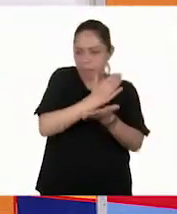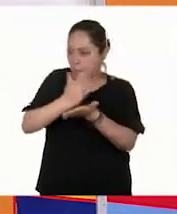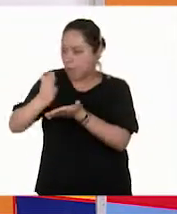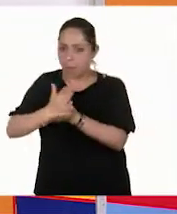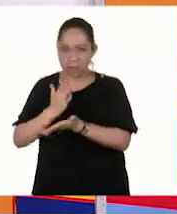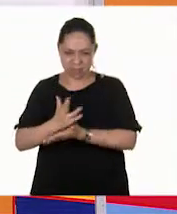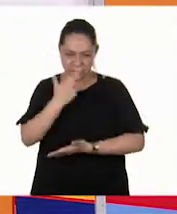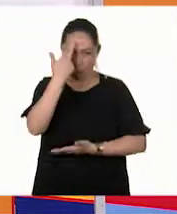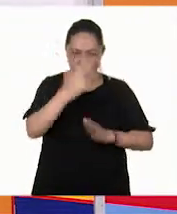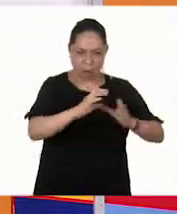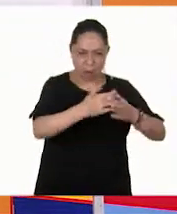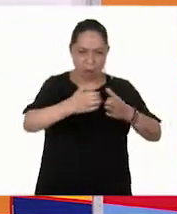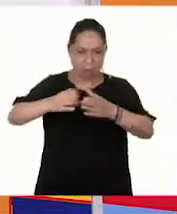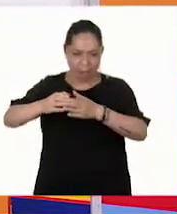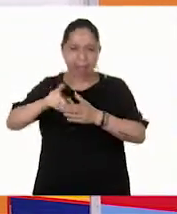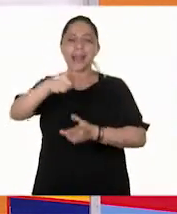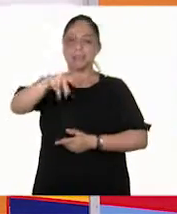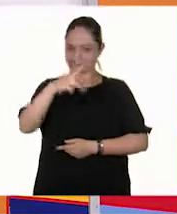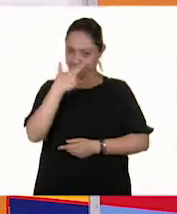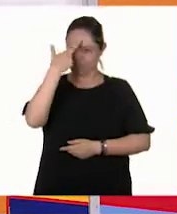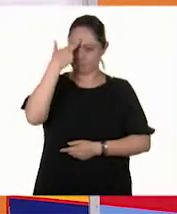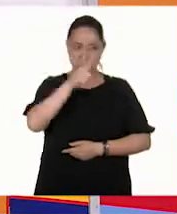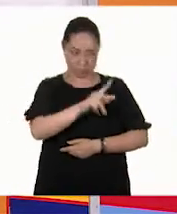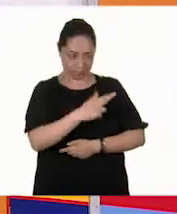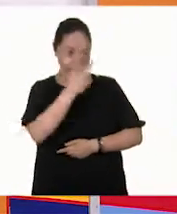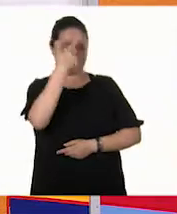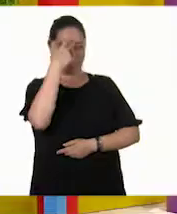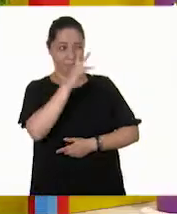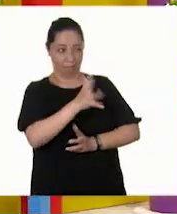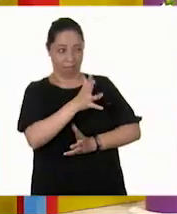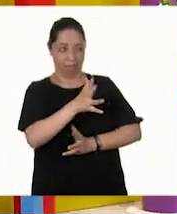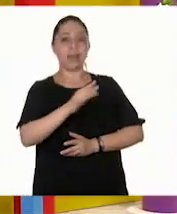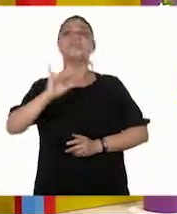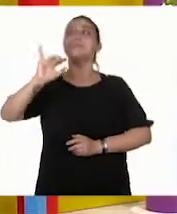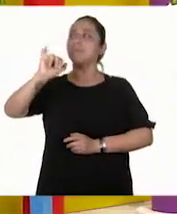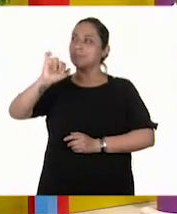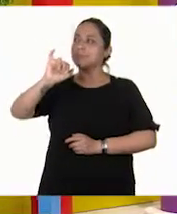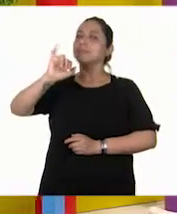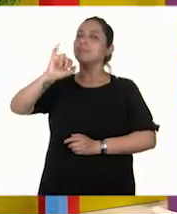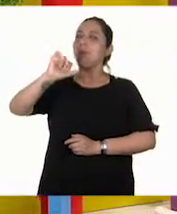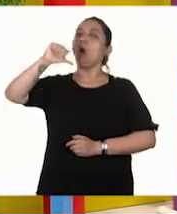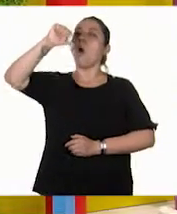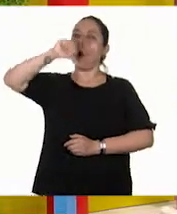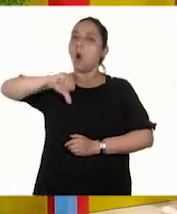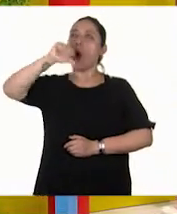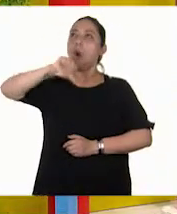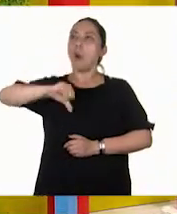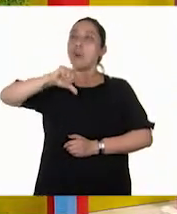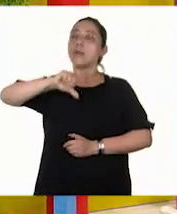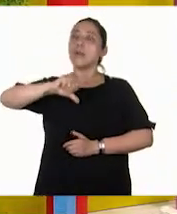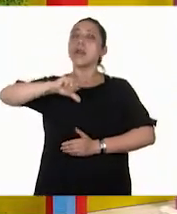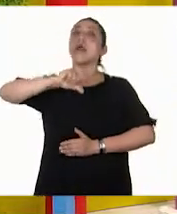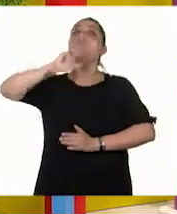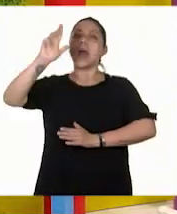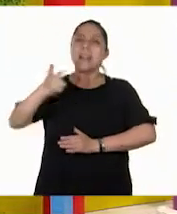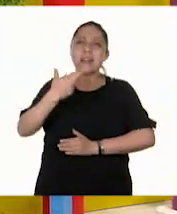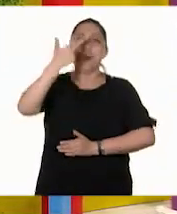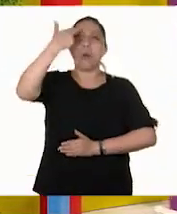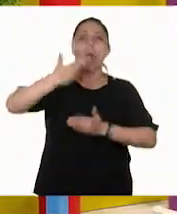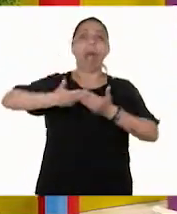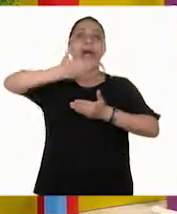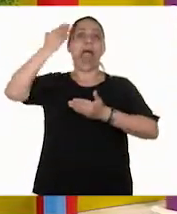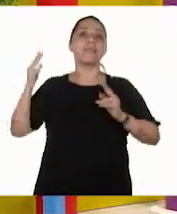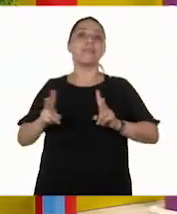¡Ay! Seguramente ya lo están recordando. Tú, Pepe, ¿ya te estás acordando de ese tema? Sí, justo hoy es el repaso de nuestra clase de